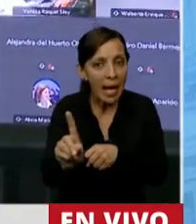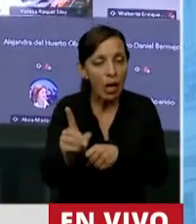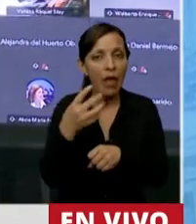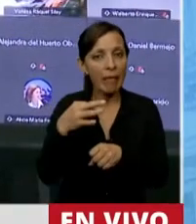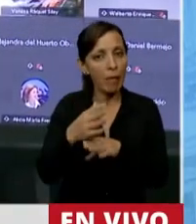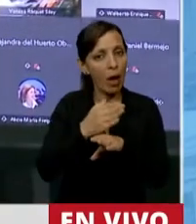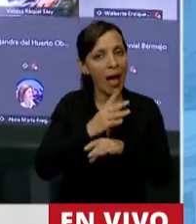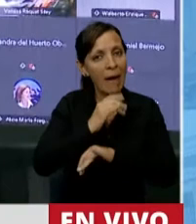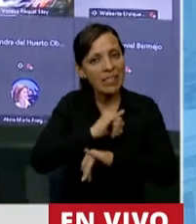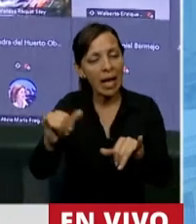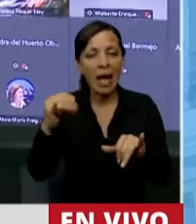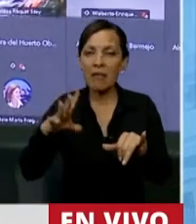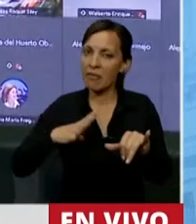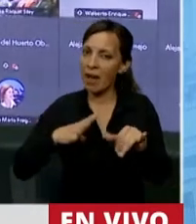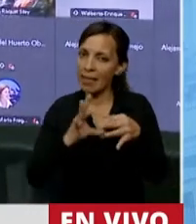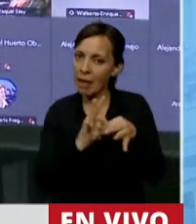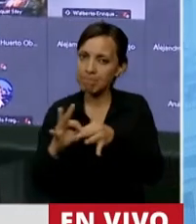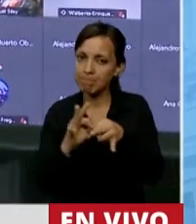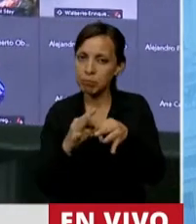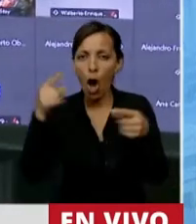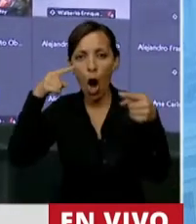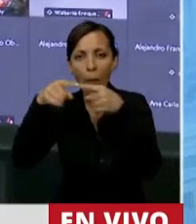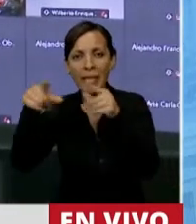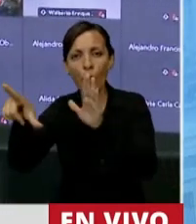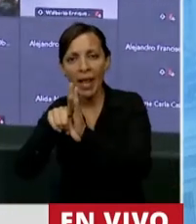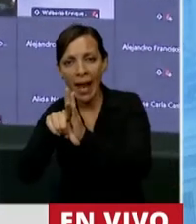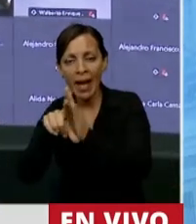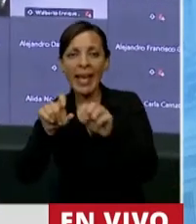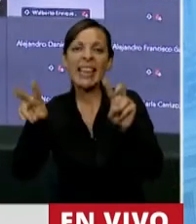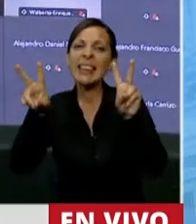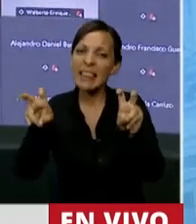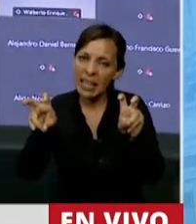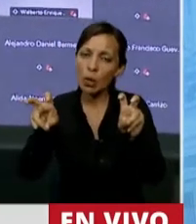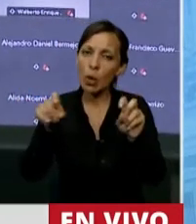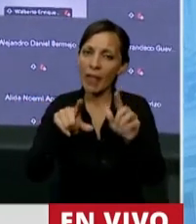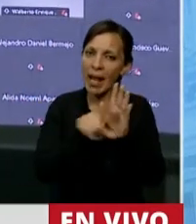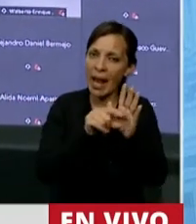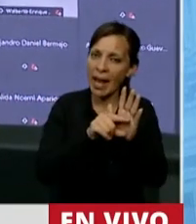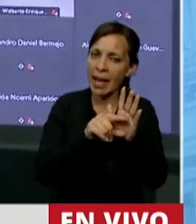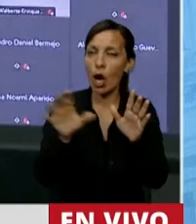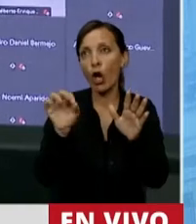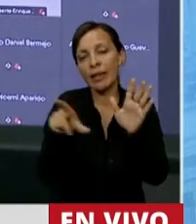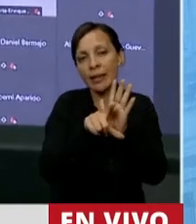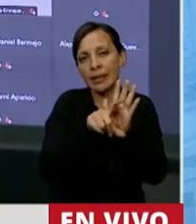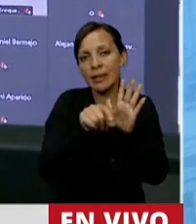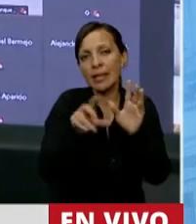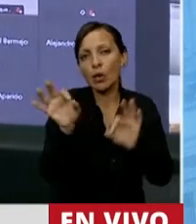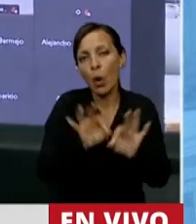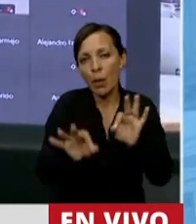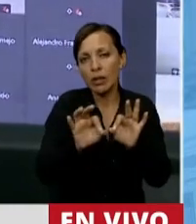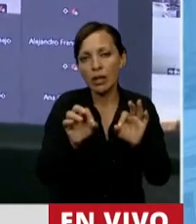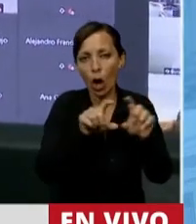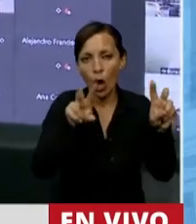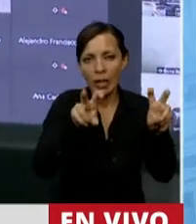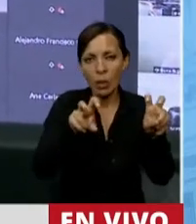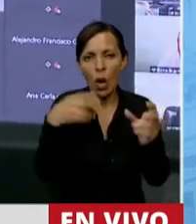hay una falta de relación entre los objetivos de la ley, entre el título de la ley o el título del proyecto y